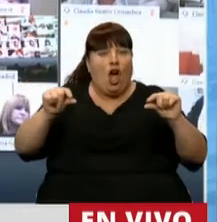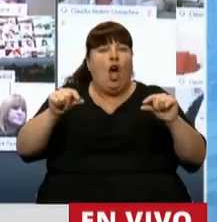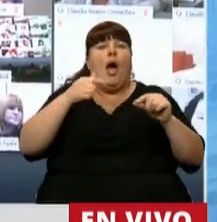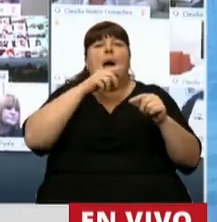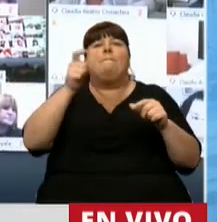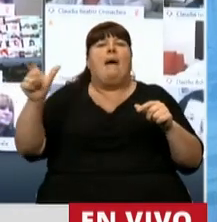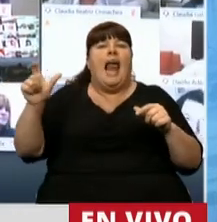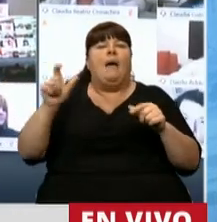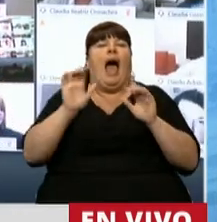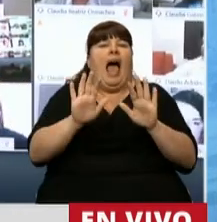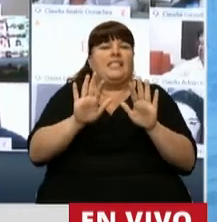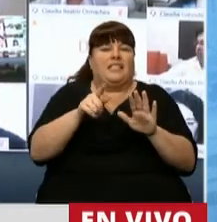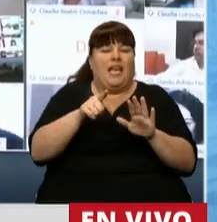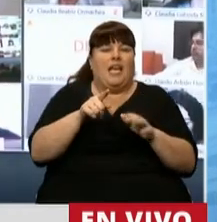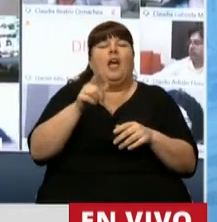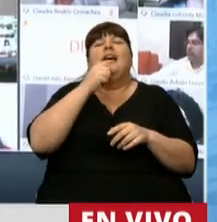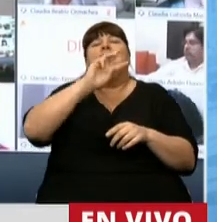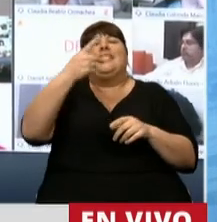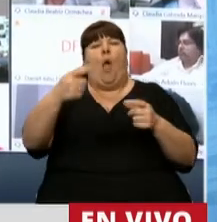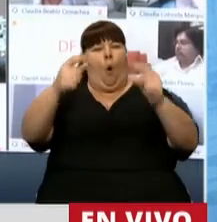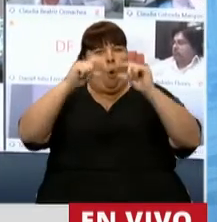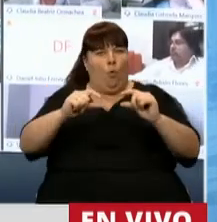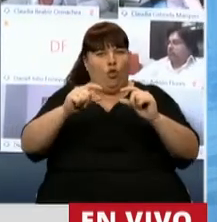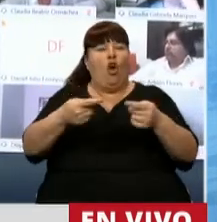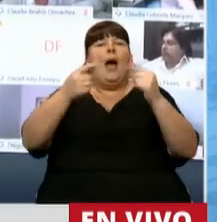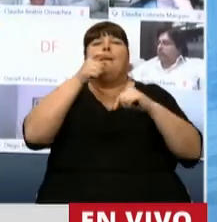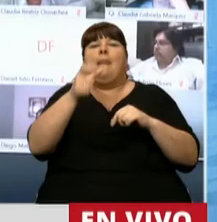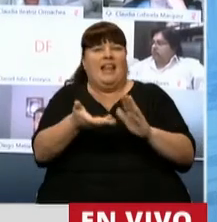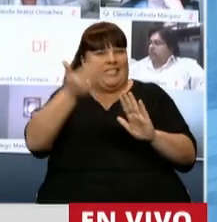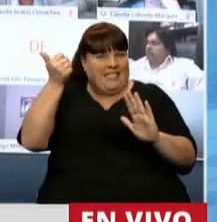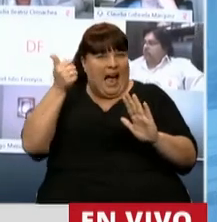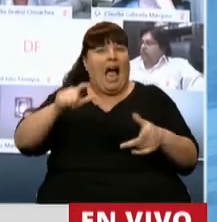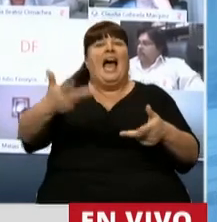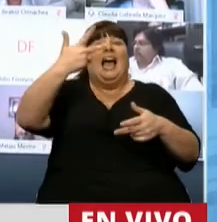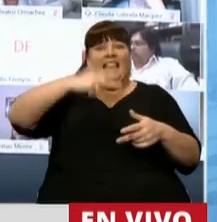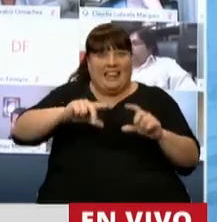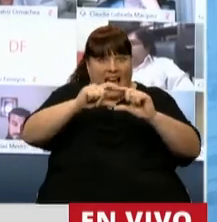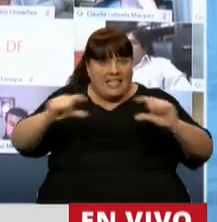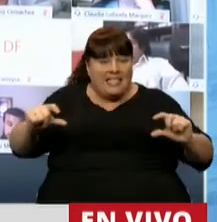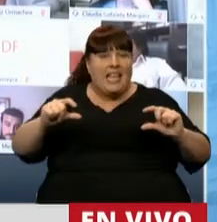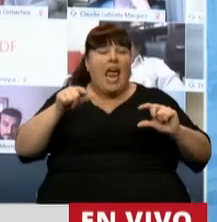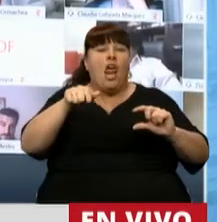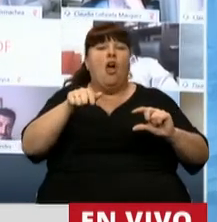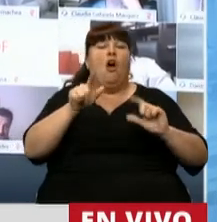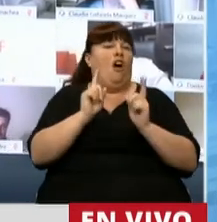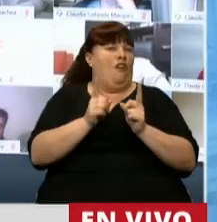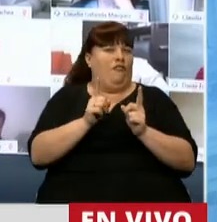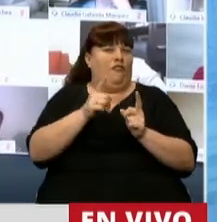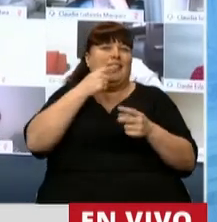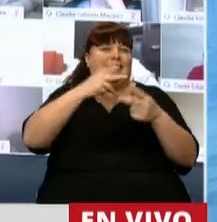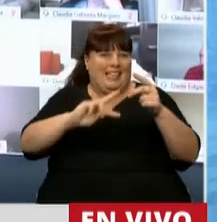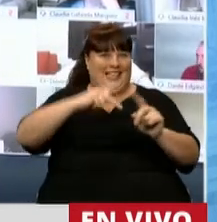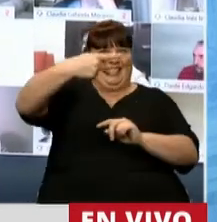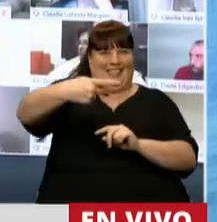palabras a sí mismo. O sea, el segundo párrafo y las palabras a sí mismo se han ido, y el tercer párrafo, o bueno, en este caso, quedado como